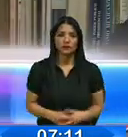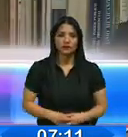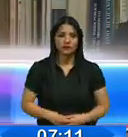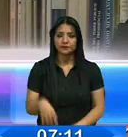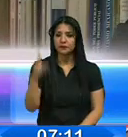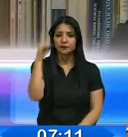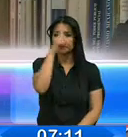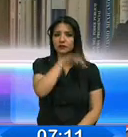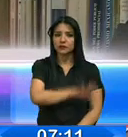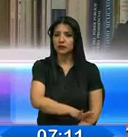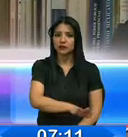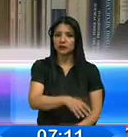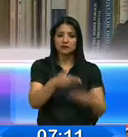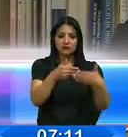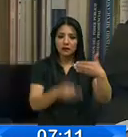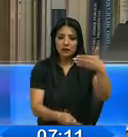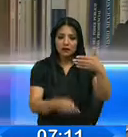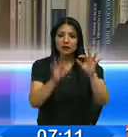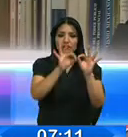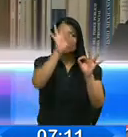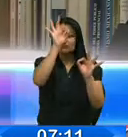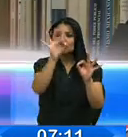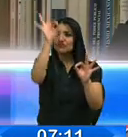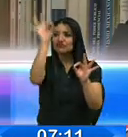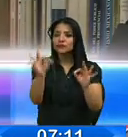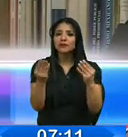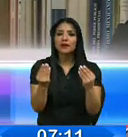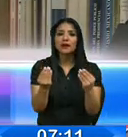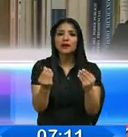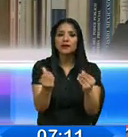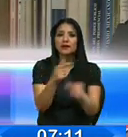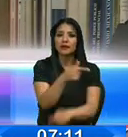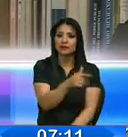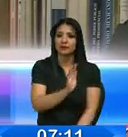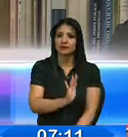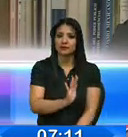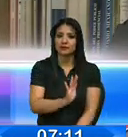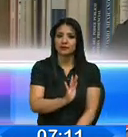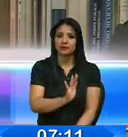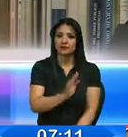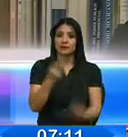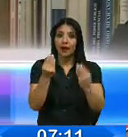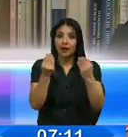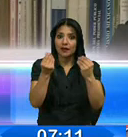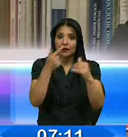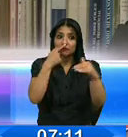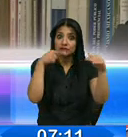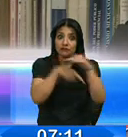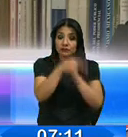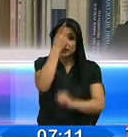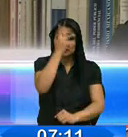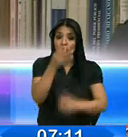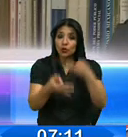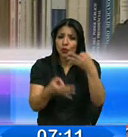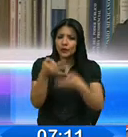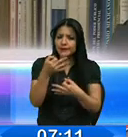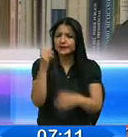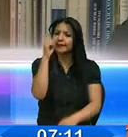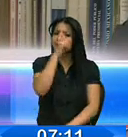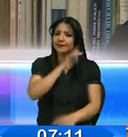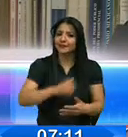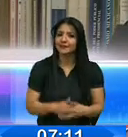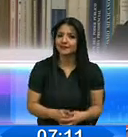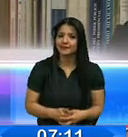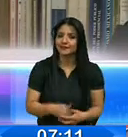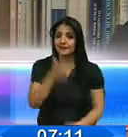hacer parámetros cualitativos que no pretenden meterse en la decisión judicial porque